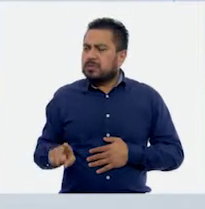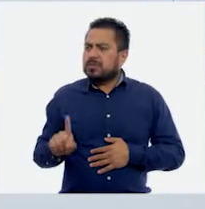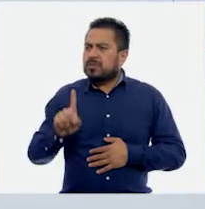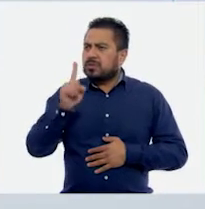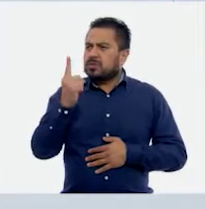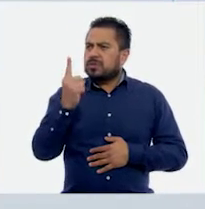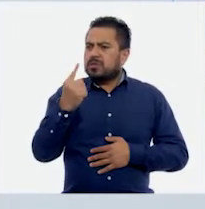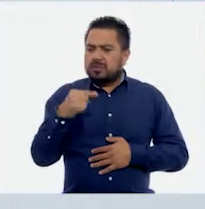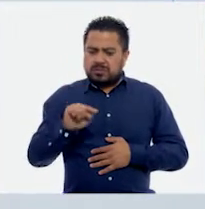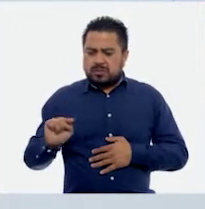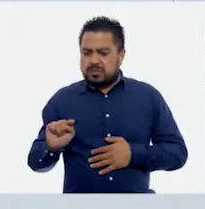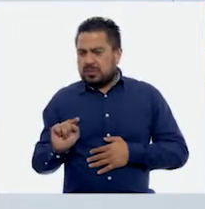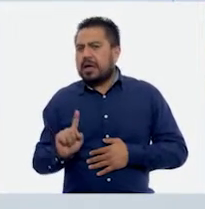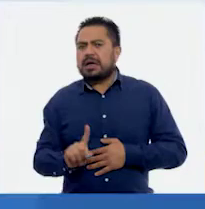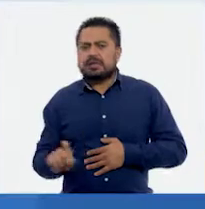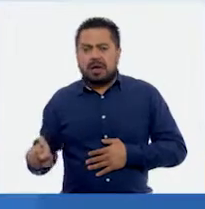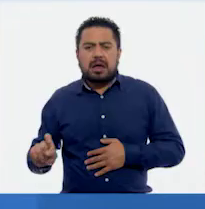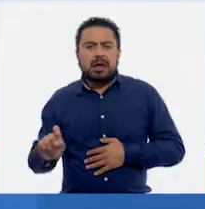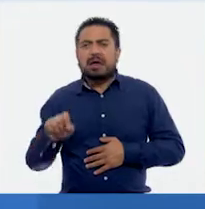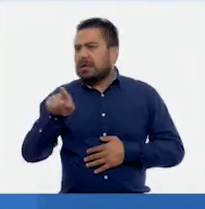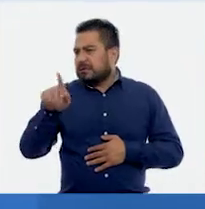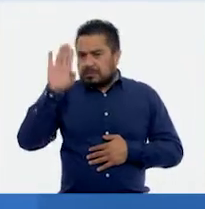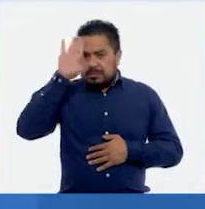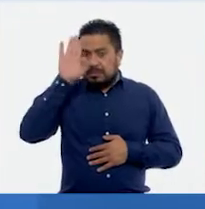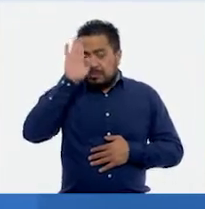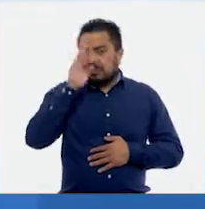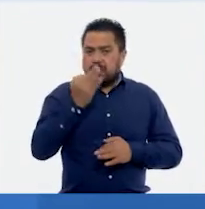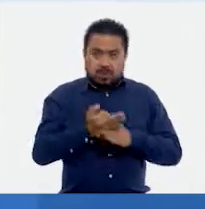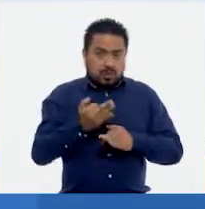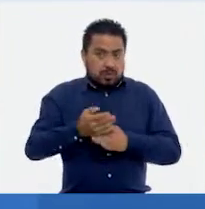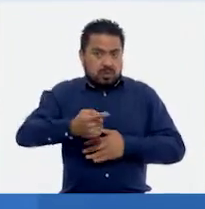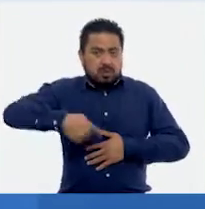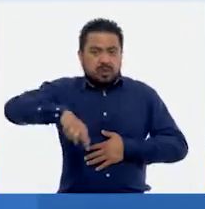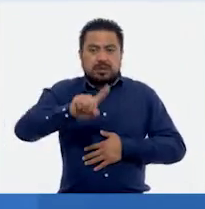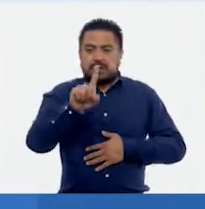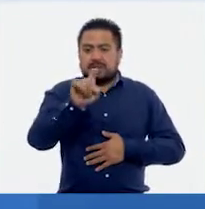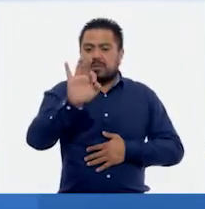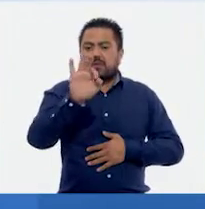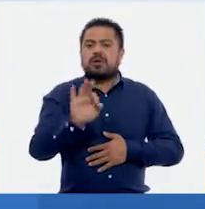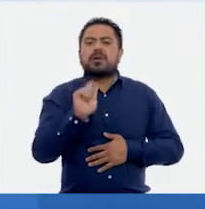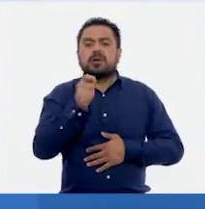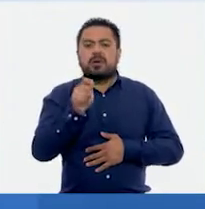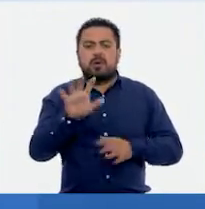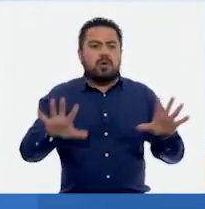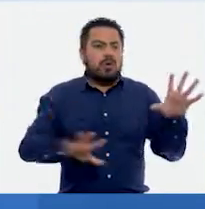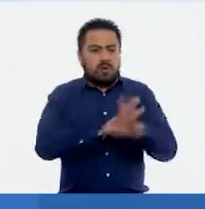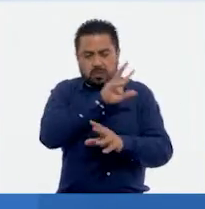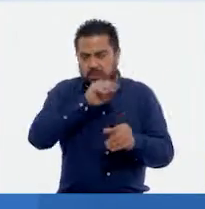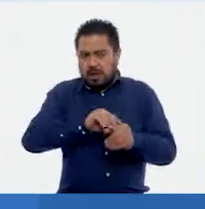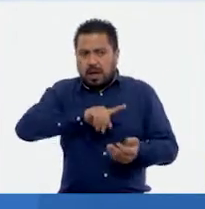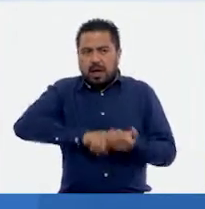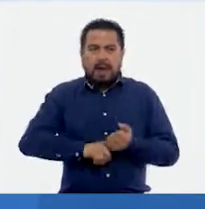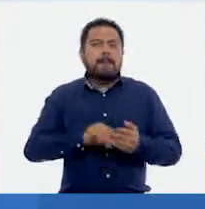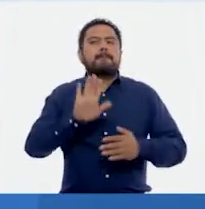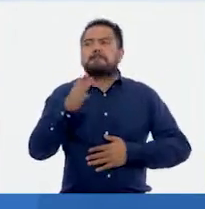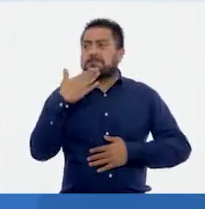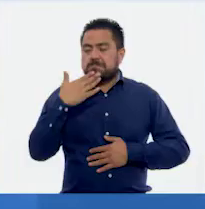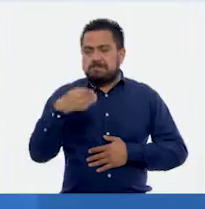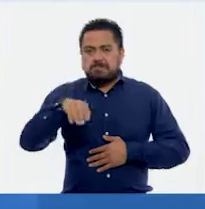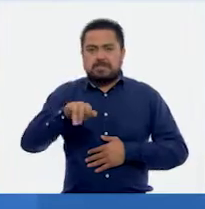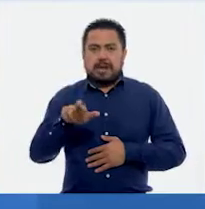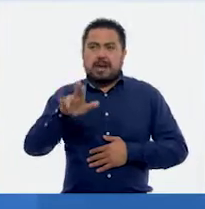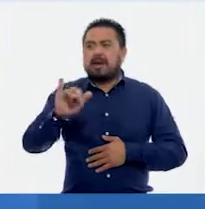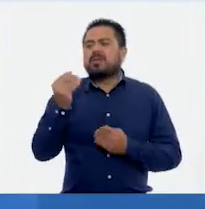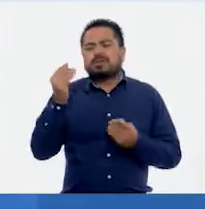centésimo. Entonces, eso, si consideramos, obviamente, que el 100% es nuestro entero. Ajá. Muy bien, María, muchísimas